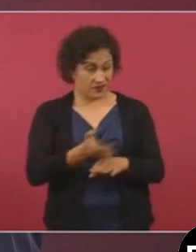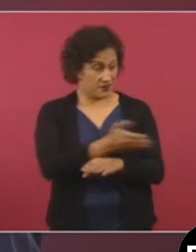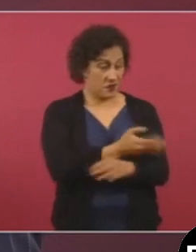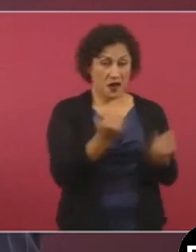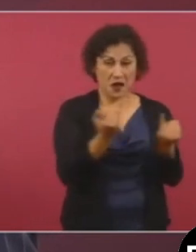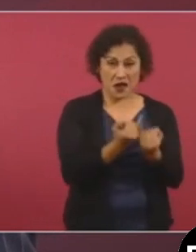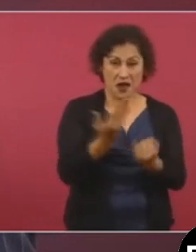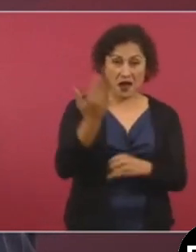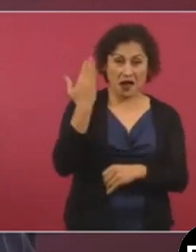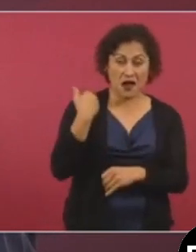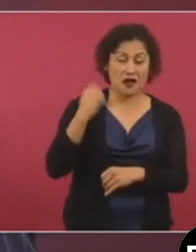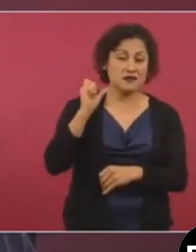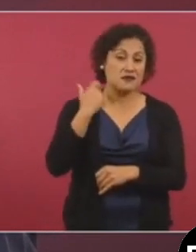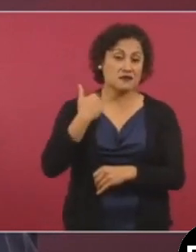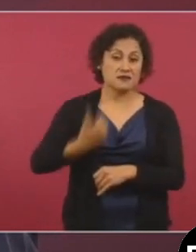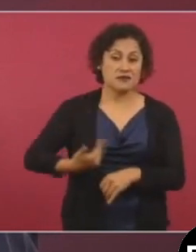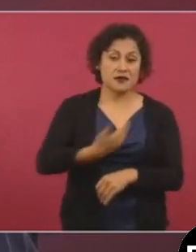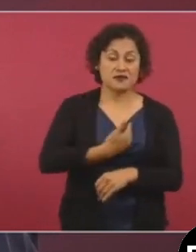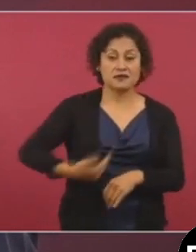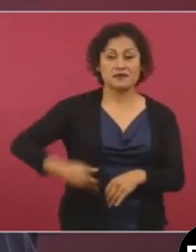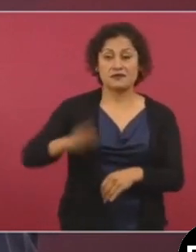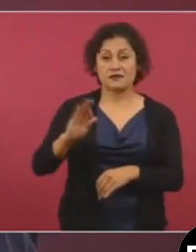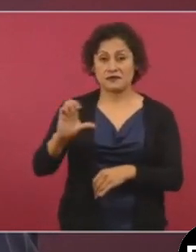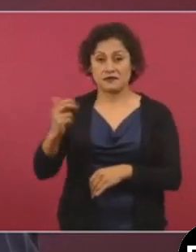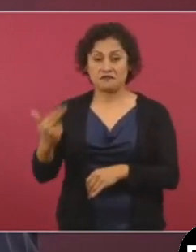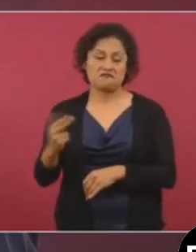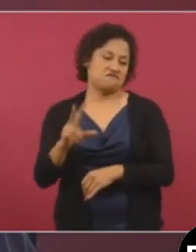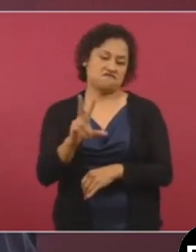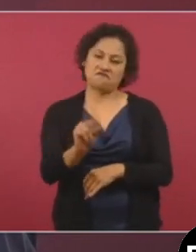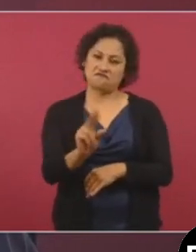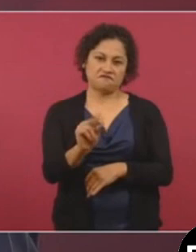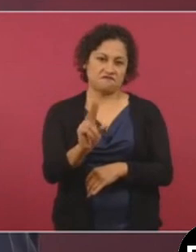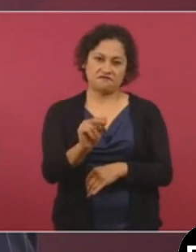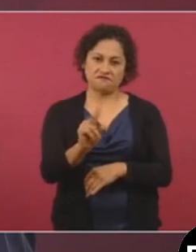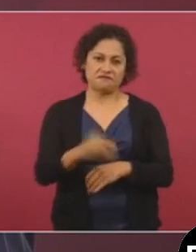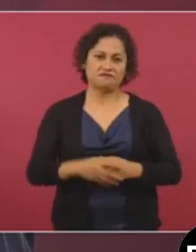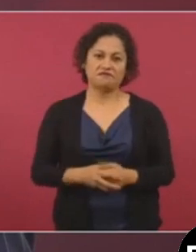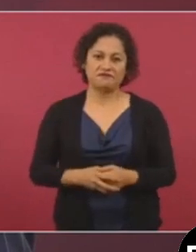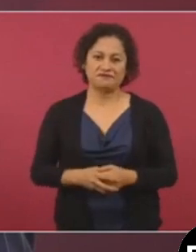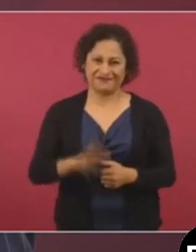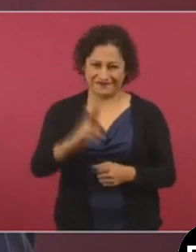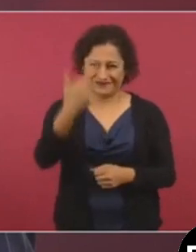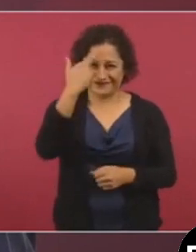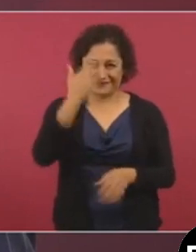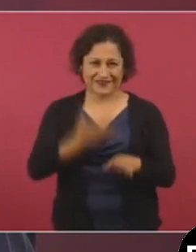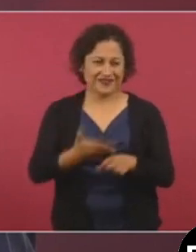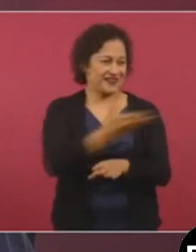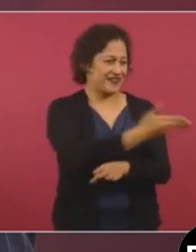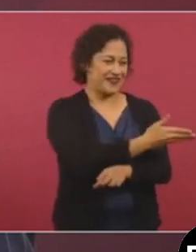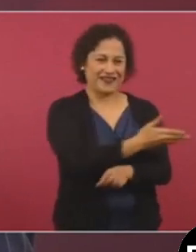cuando toda la prensa aplaudía,